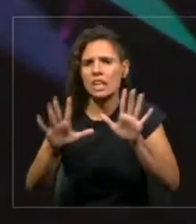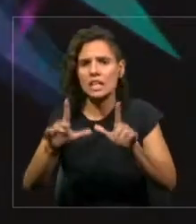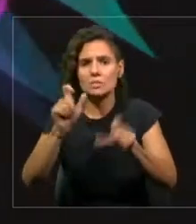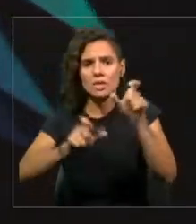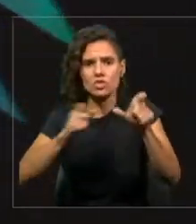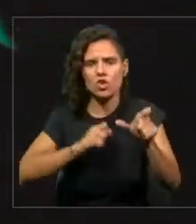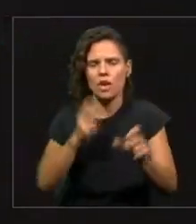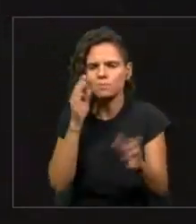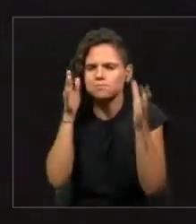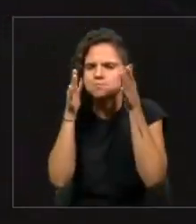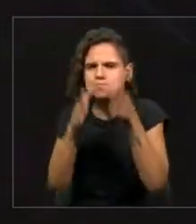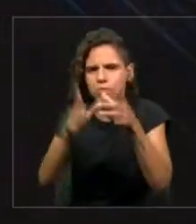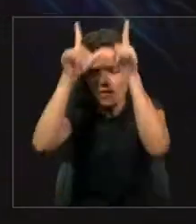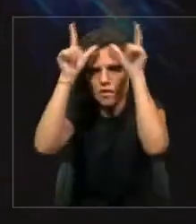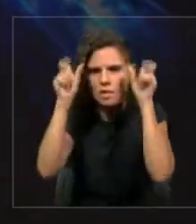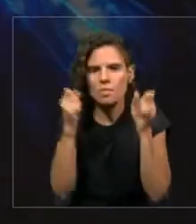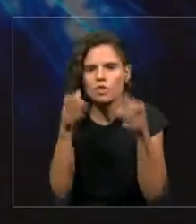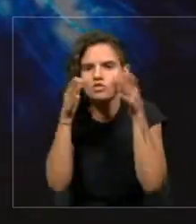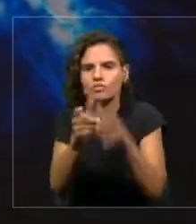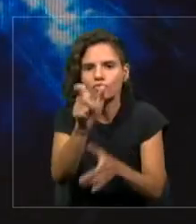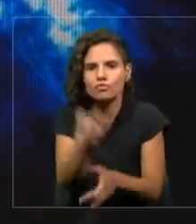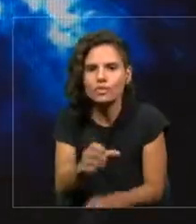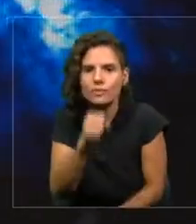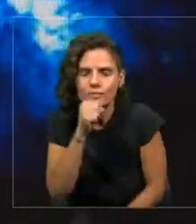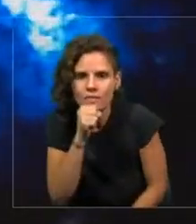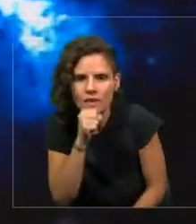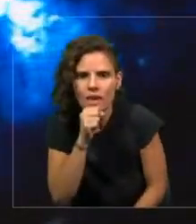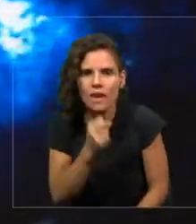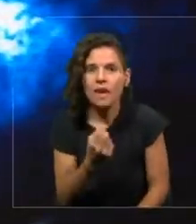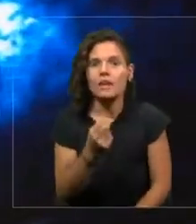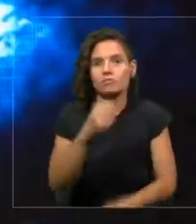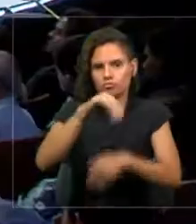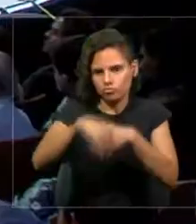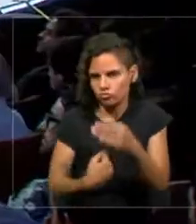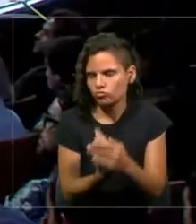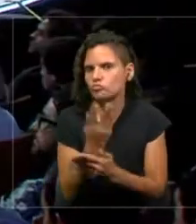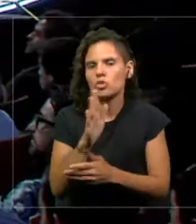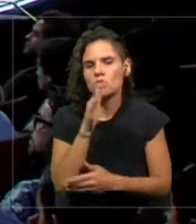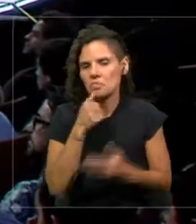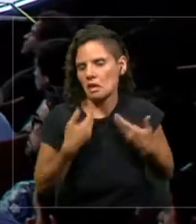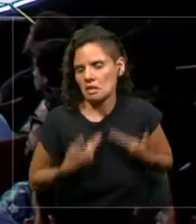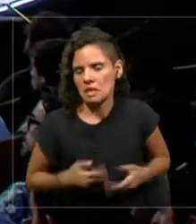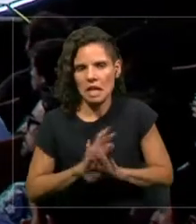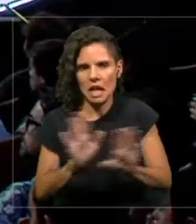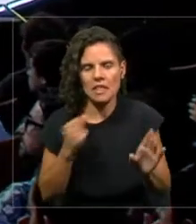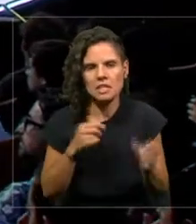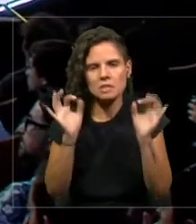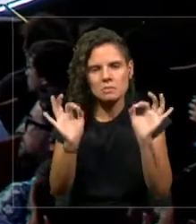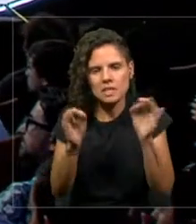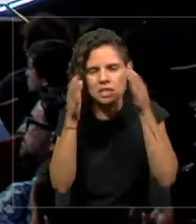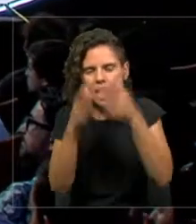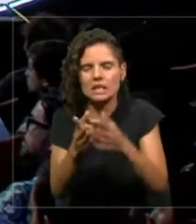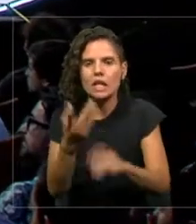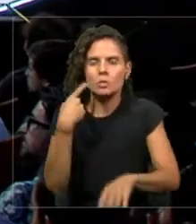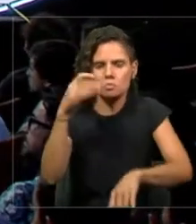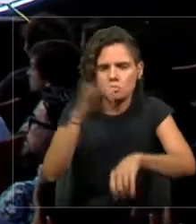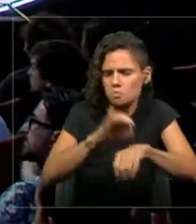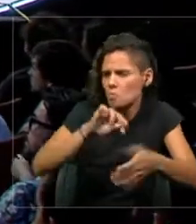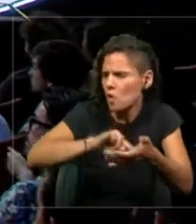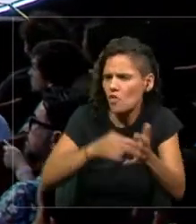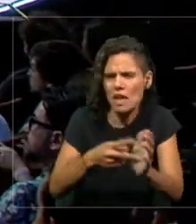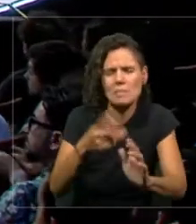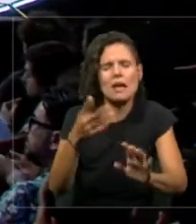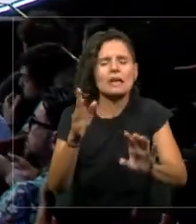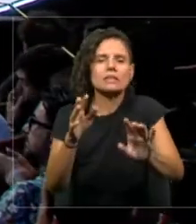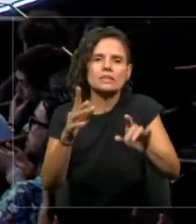24 por 7, sin cansarse, de manera muy especializada, si hay una crisis o emergencia médica, si alguien tiene un